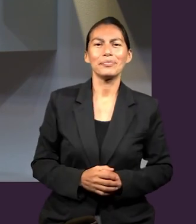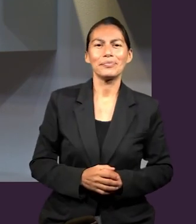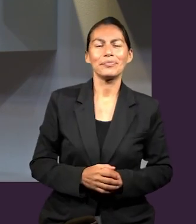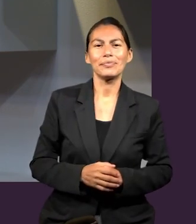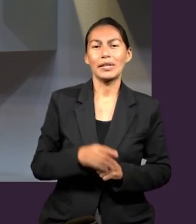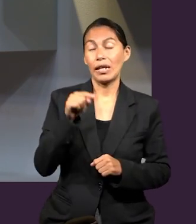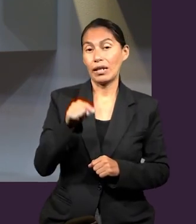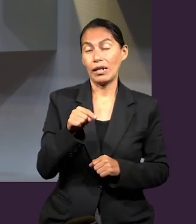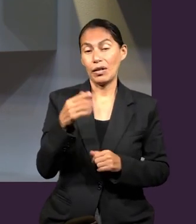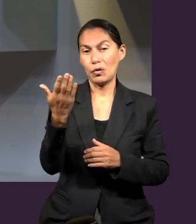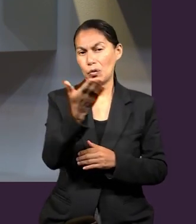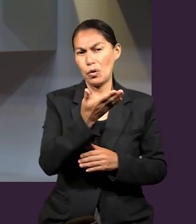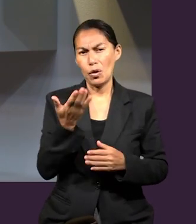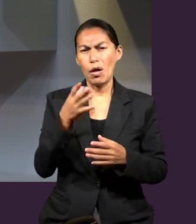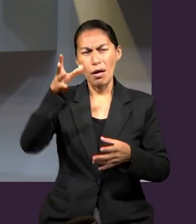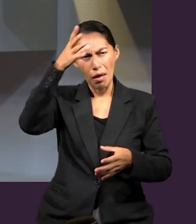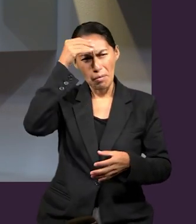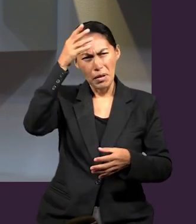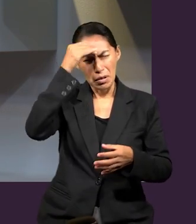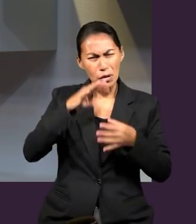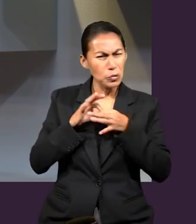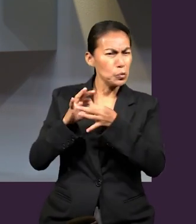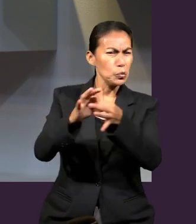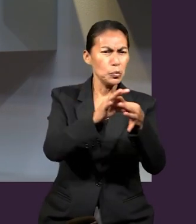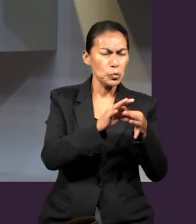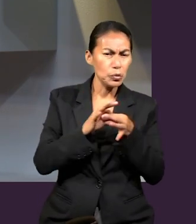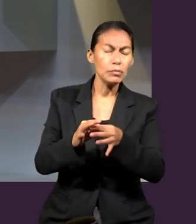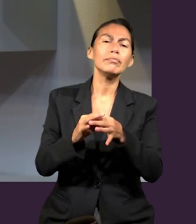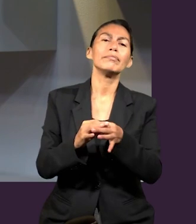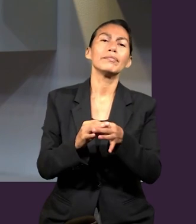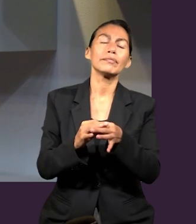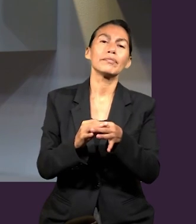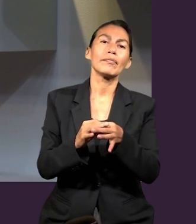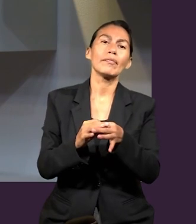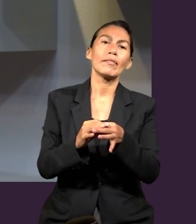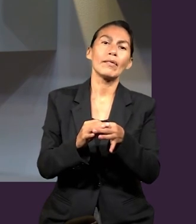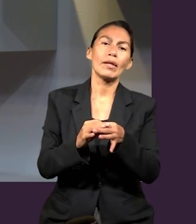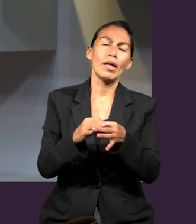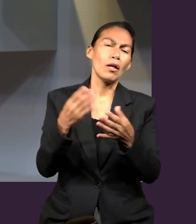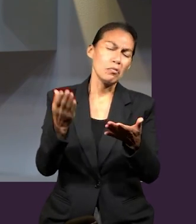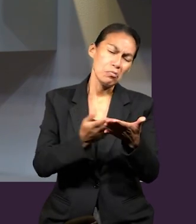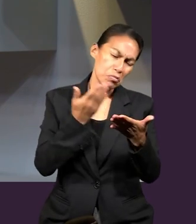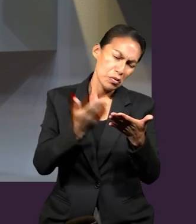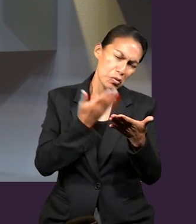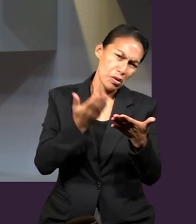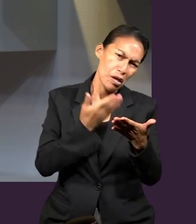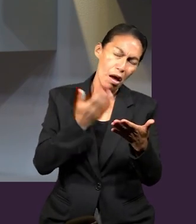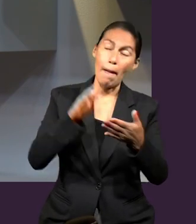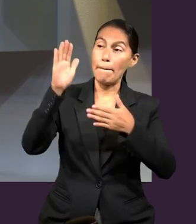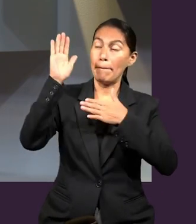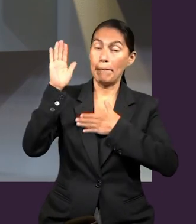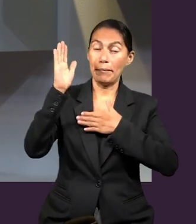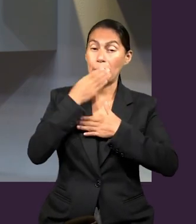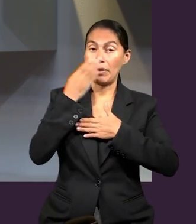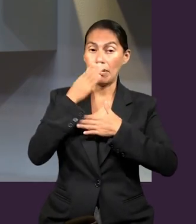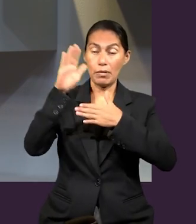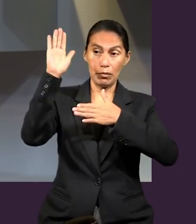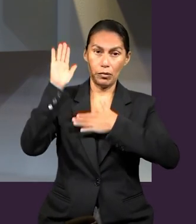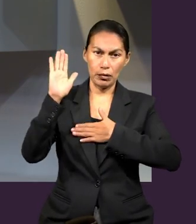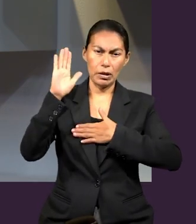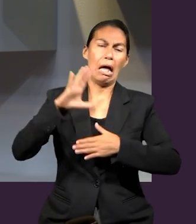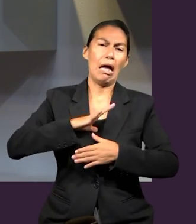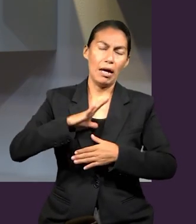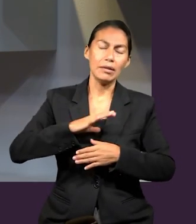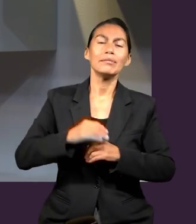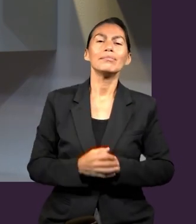un espacio donde podemos crecer juntos, aprender juntos y sobre todo repasar las promesas que la Biblia tiene